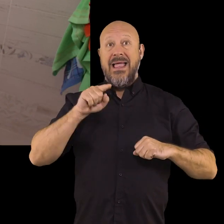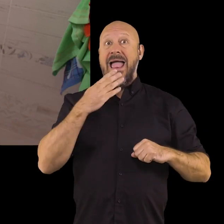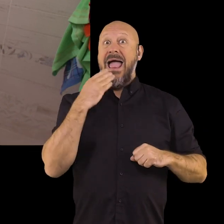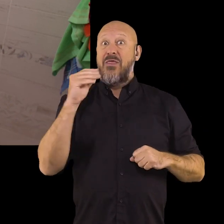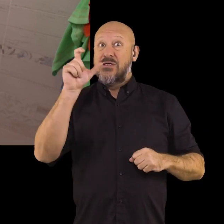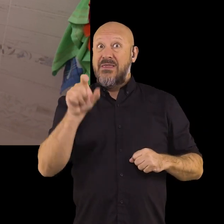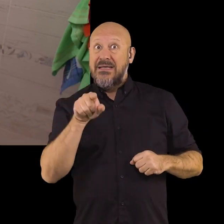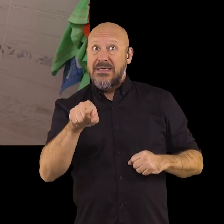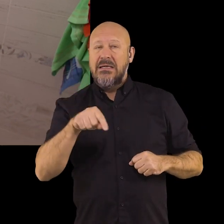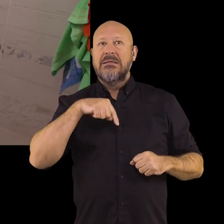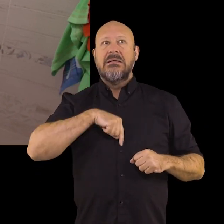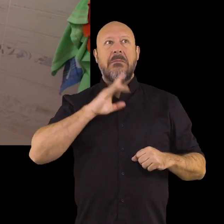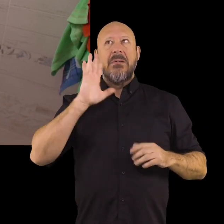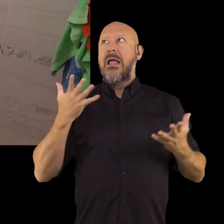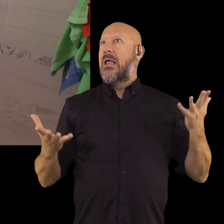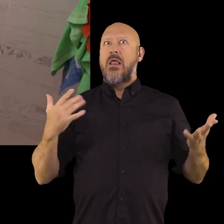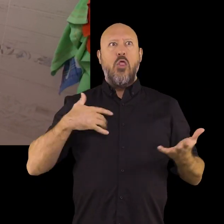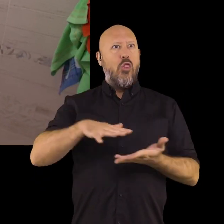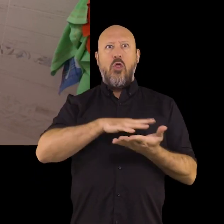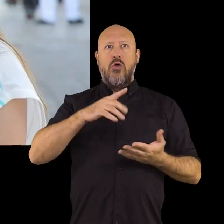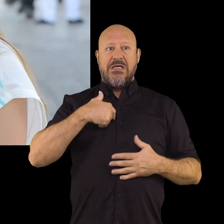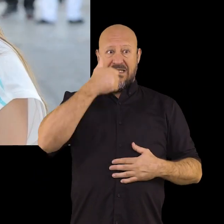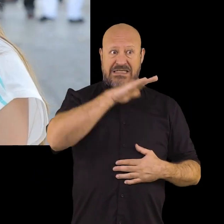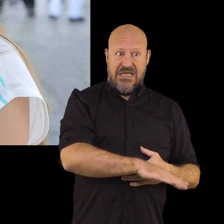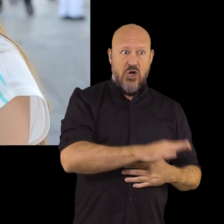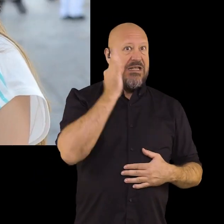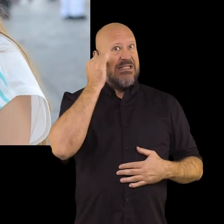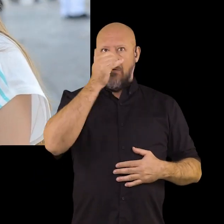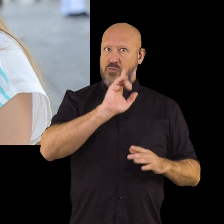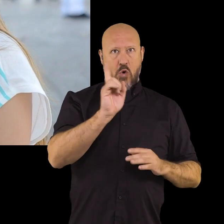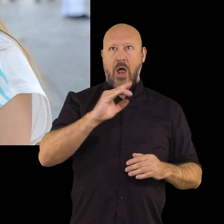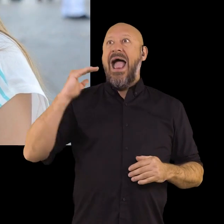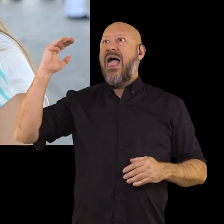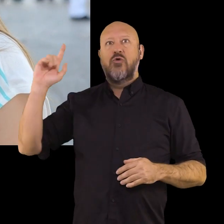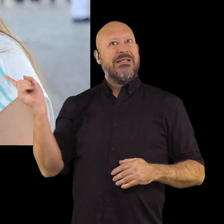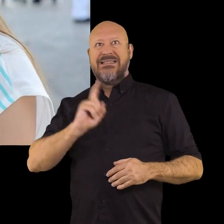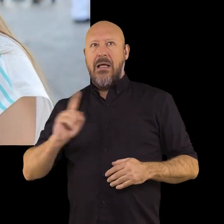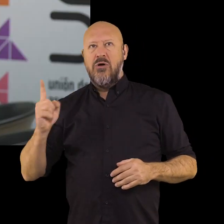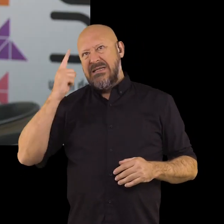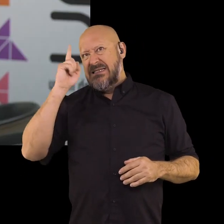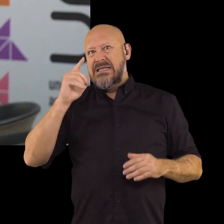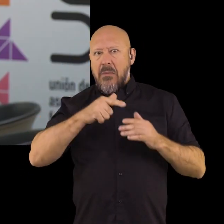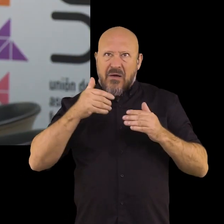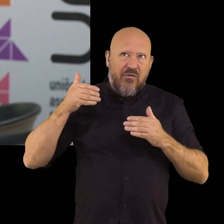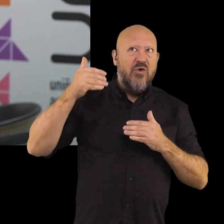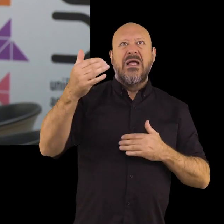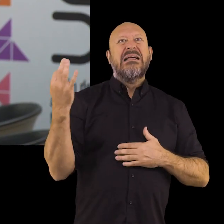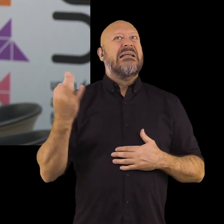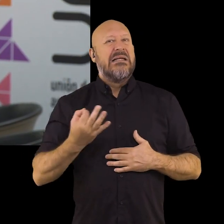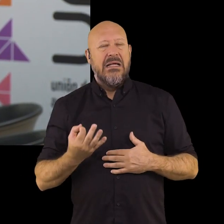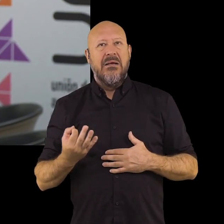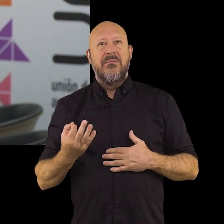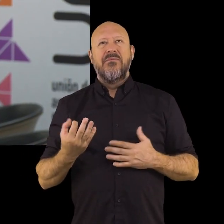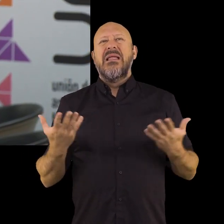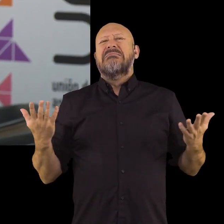adolescente se siente en tierra de nadie. No es un niño ni niña, no es un adulto, no sabe qué se espera de